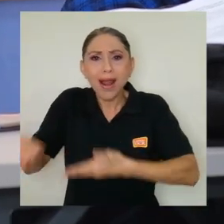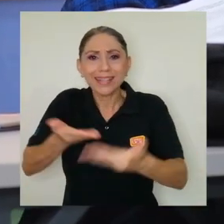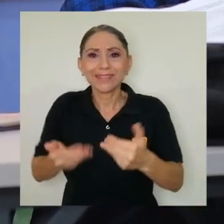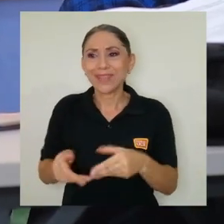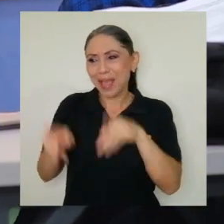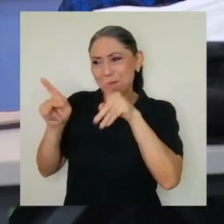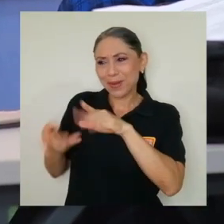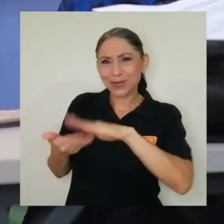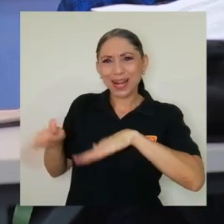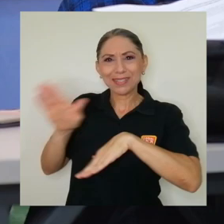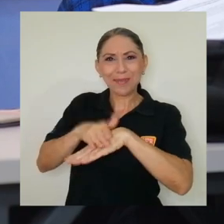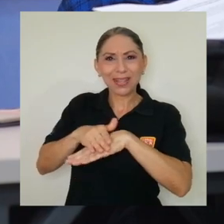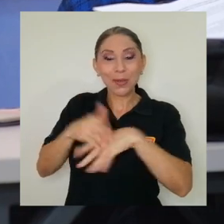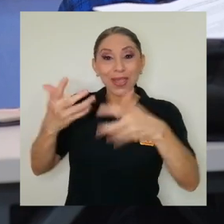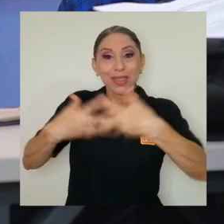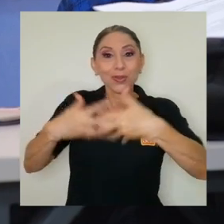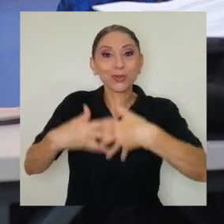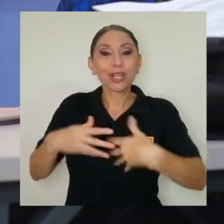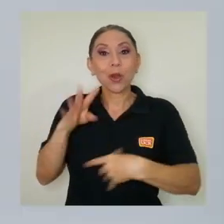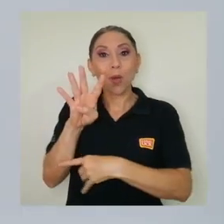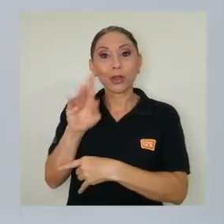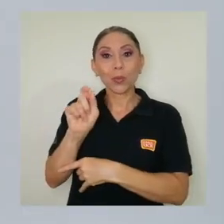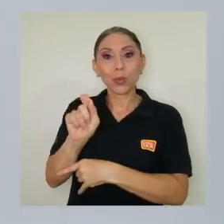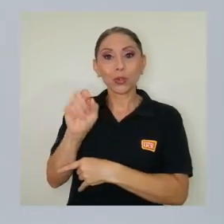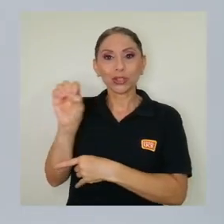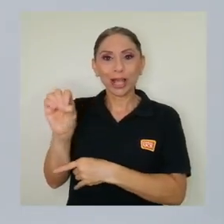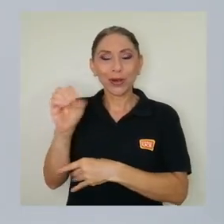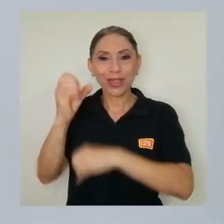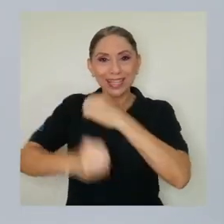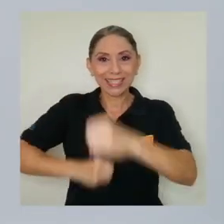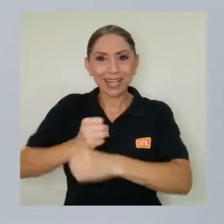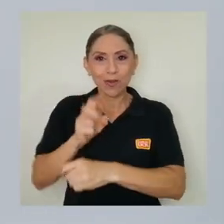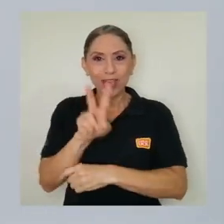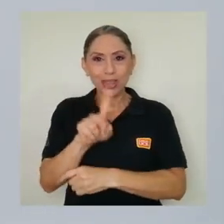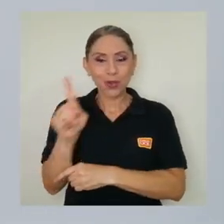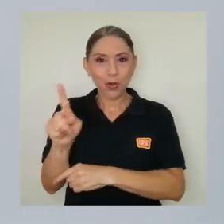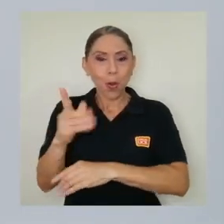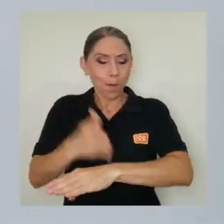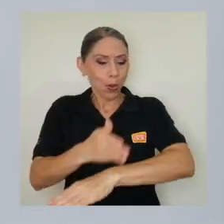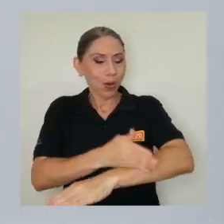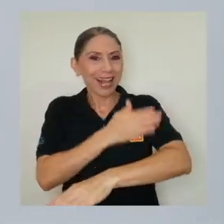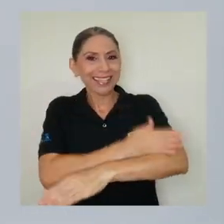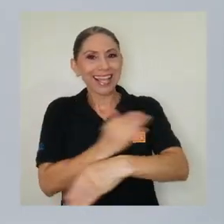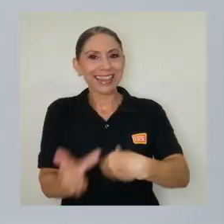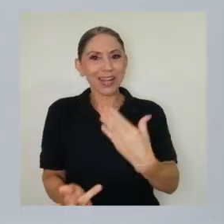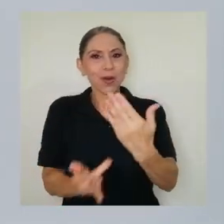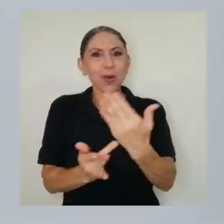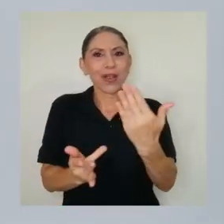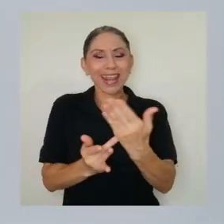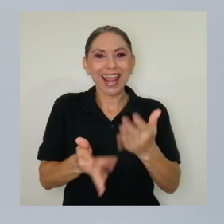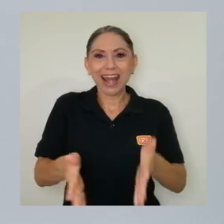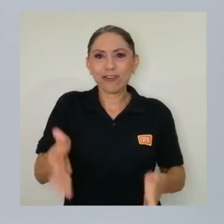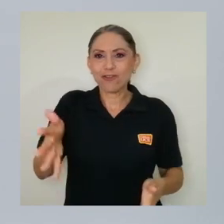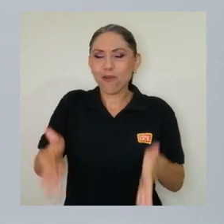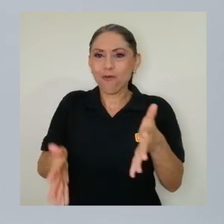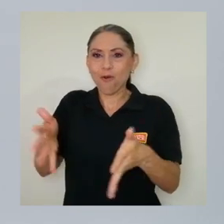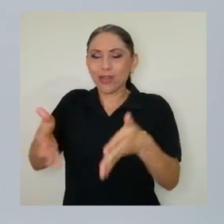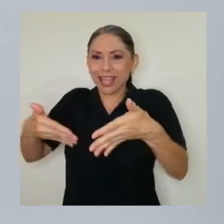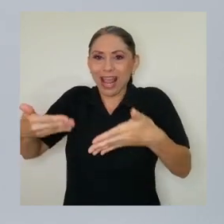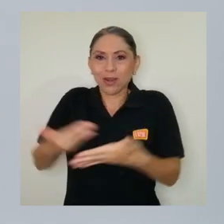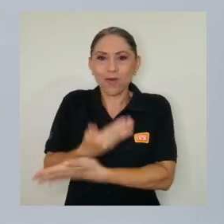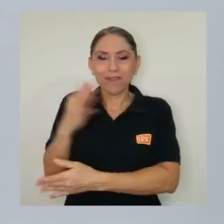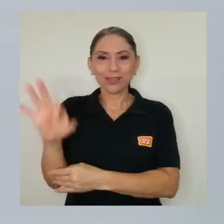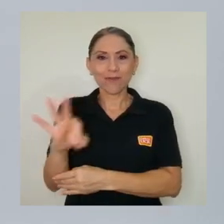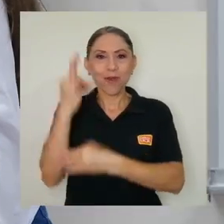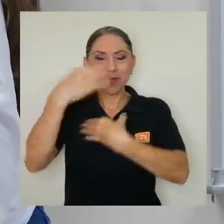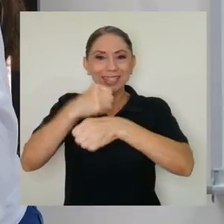industria 4.0 del siglo 21 progresa en tecnología en robótica y en nuevas formas de hacer